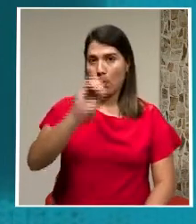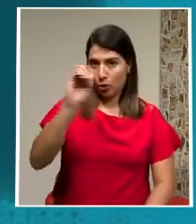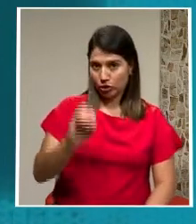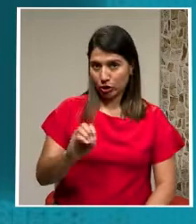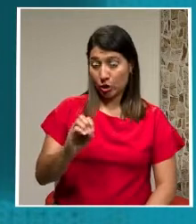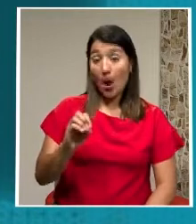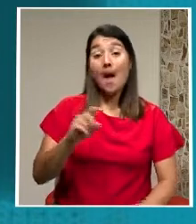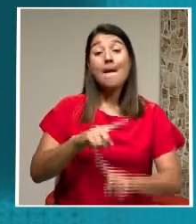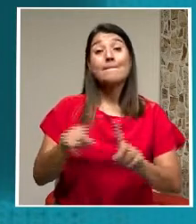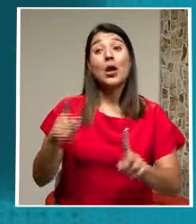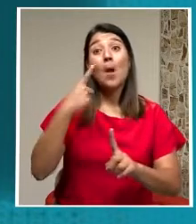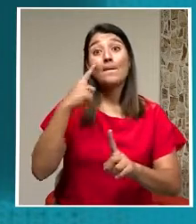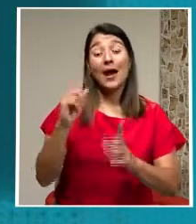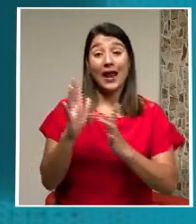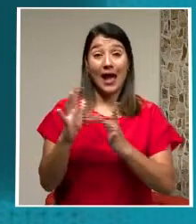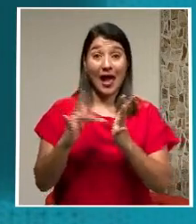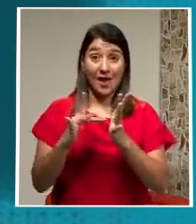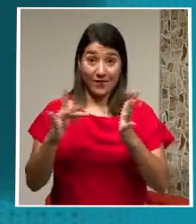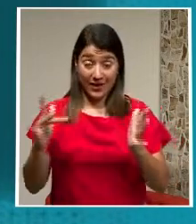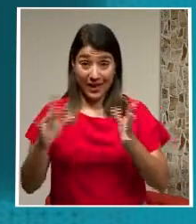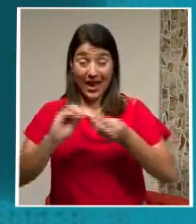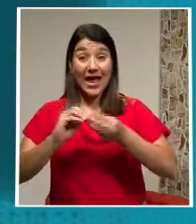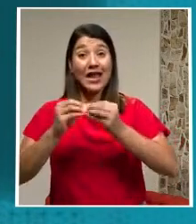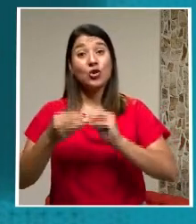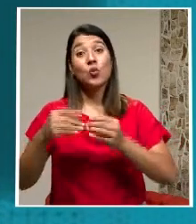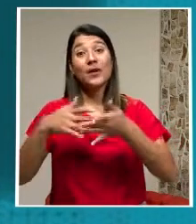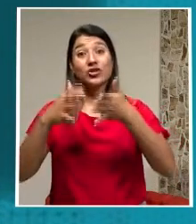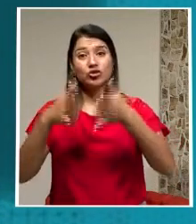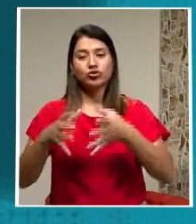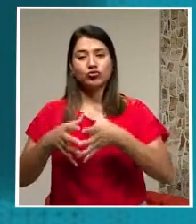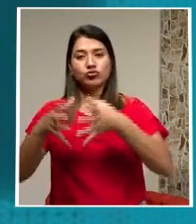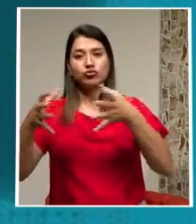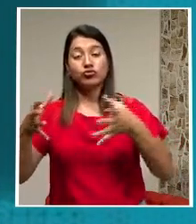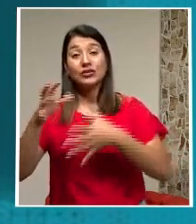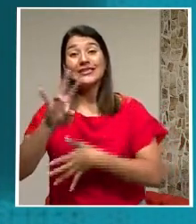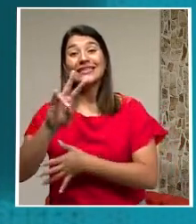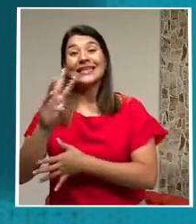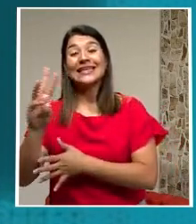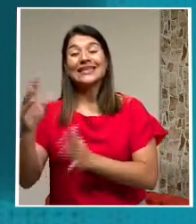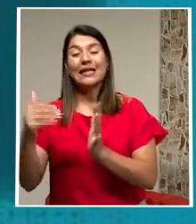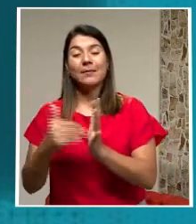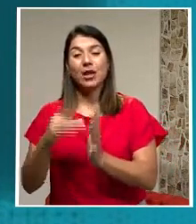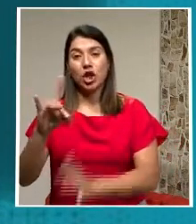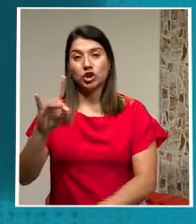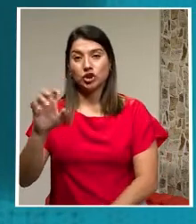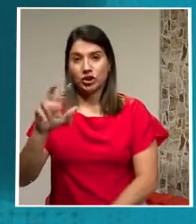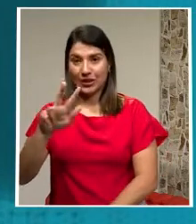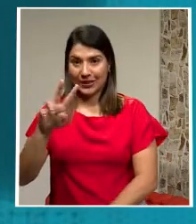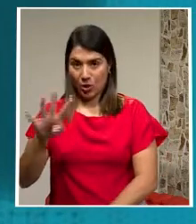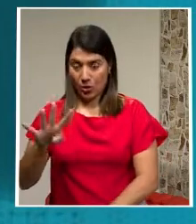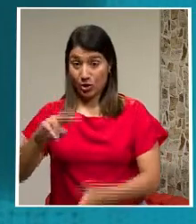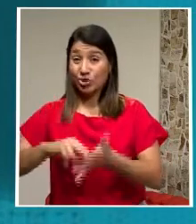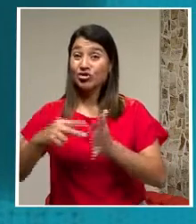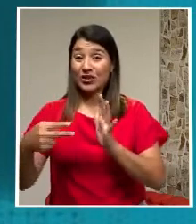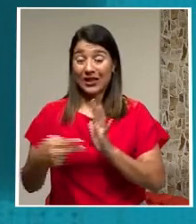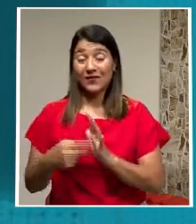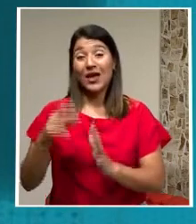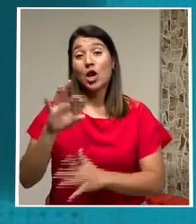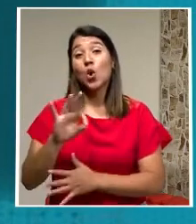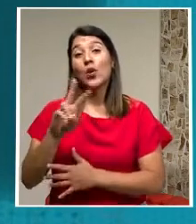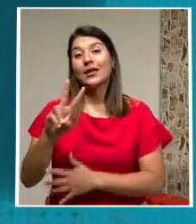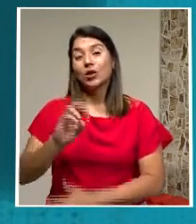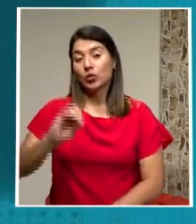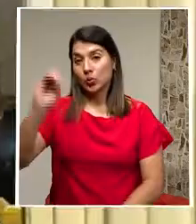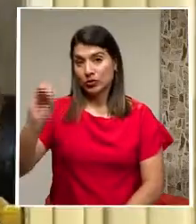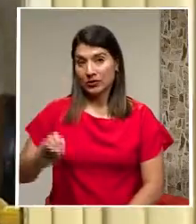que Para el corte Al mes De abril La cantidad Subió A 67 mil 834 Que equivale Al 92